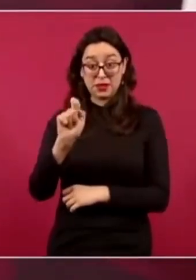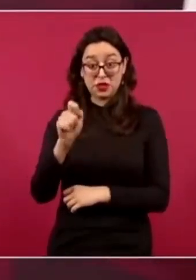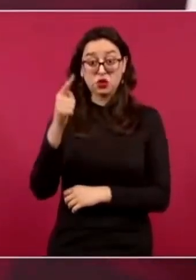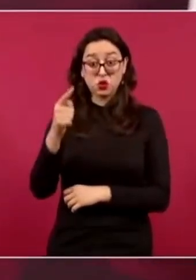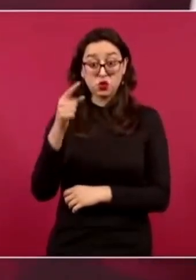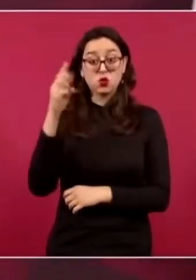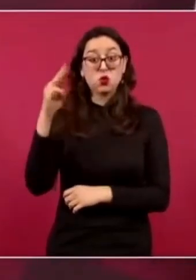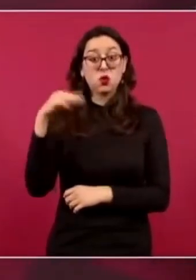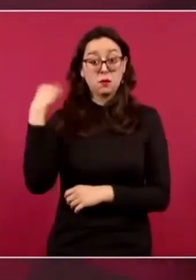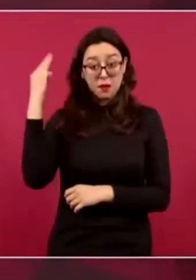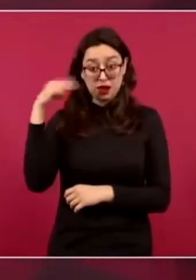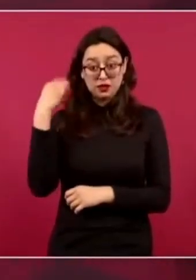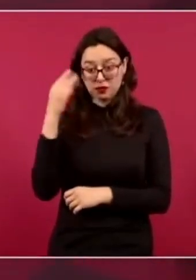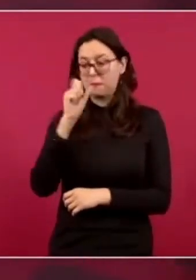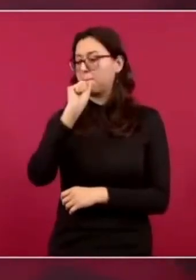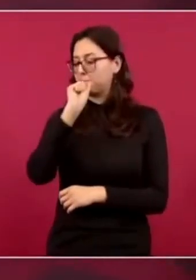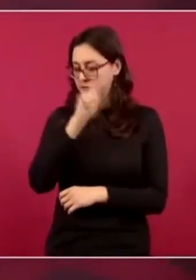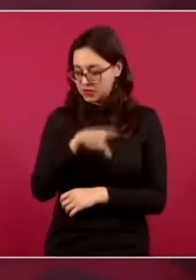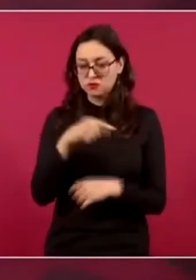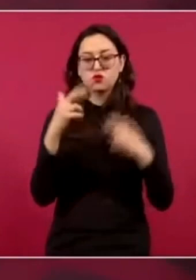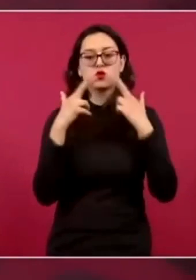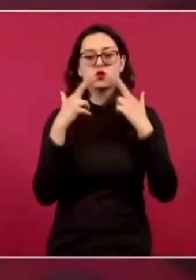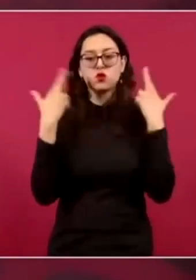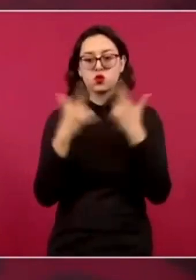también también la reunión de seguridad en Oaxaca